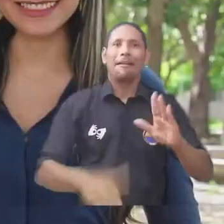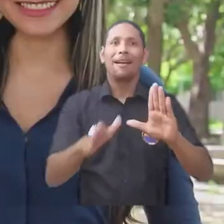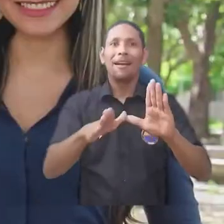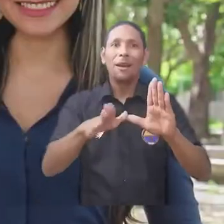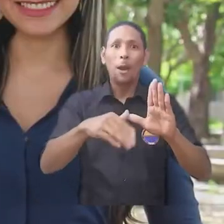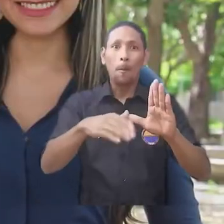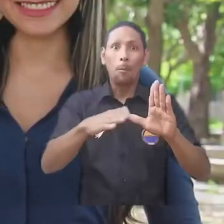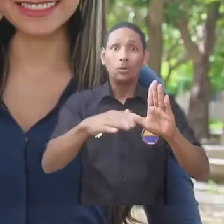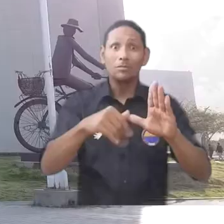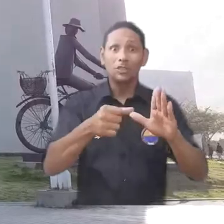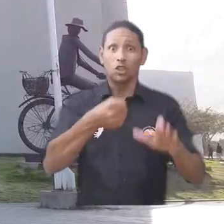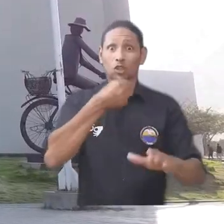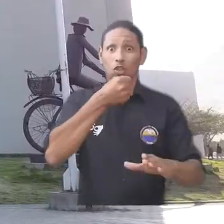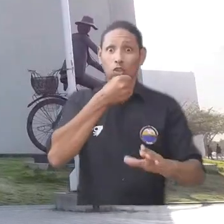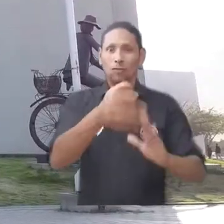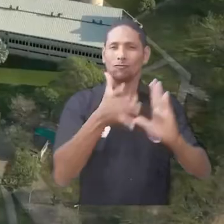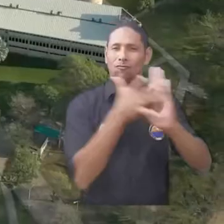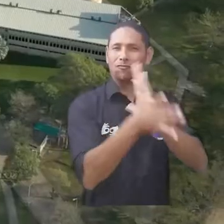Universidad del Magdalena.